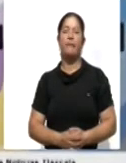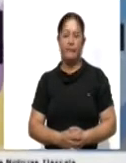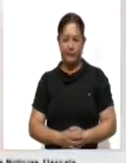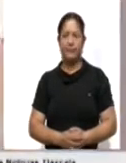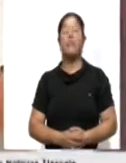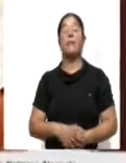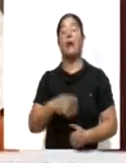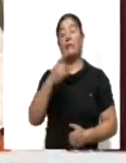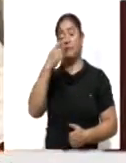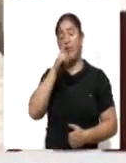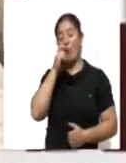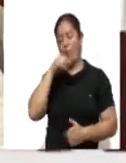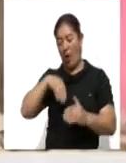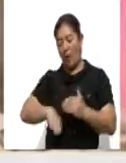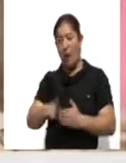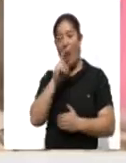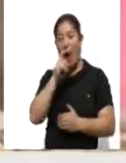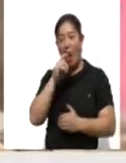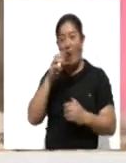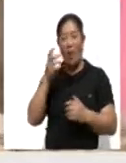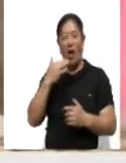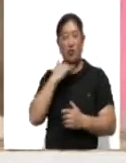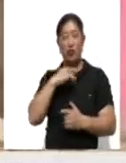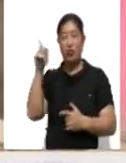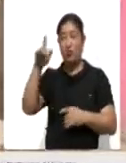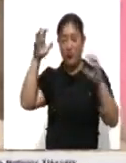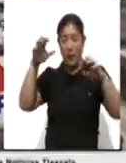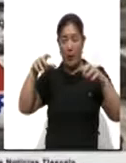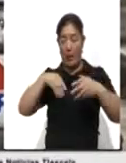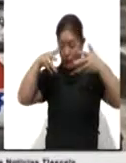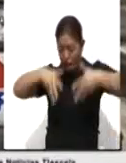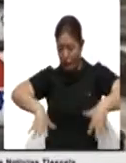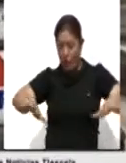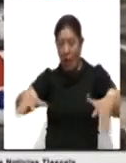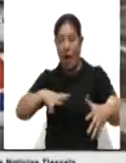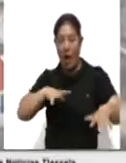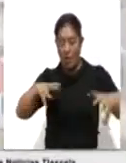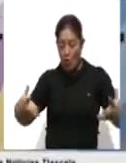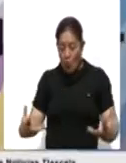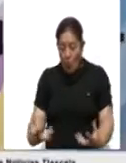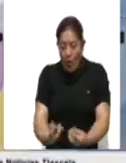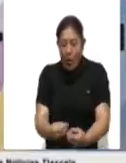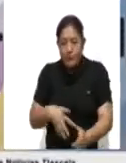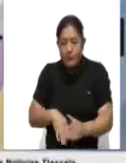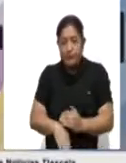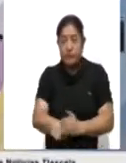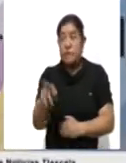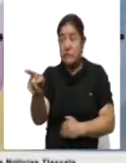alcantarillado. En este sentido, llamó a la población a reportar oportunamente cualquier situación de alerta.